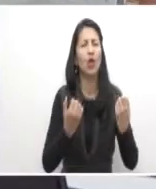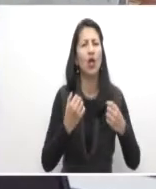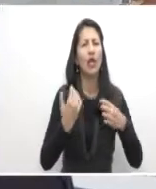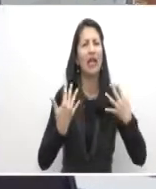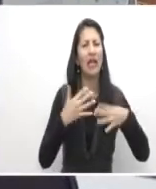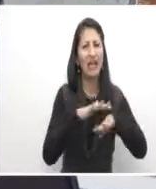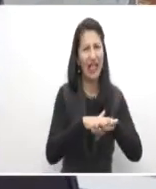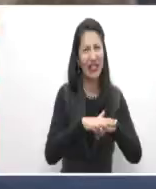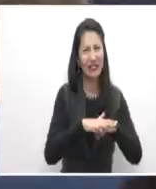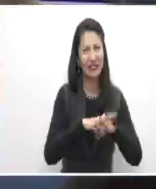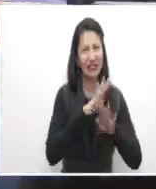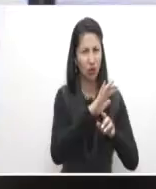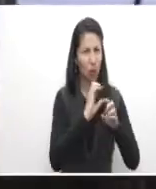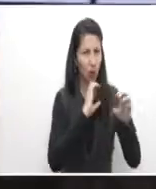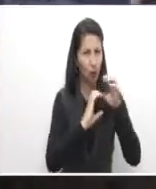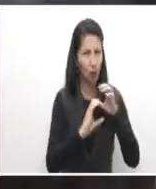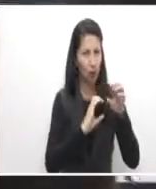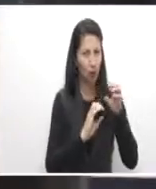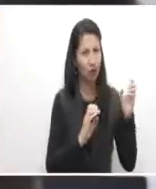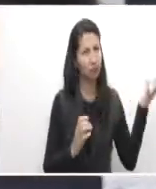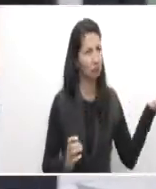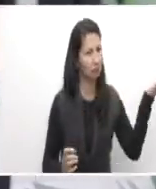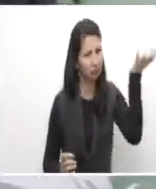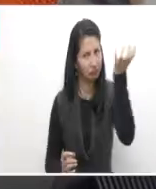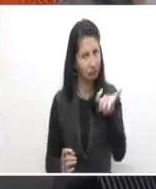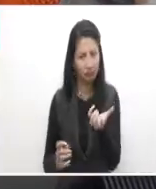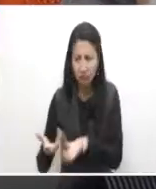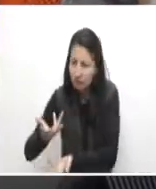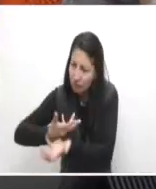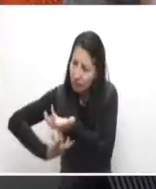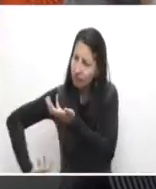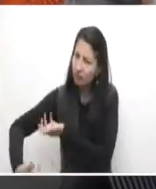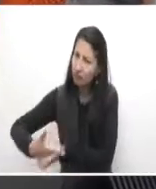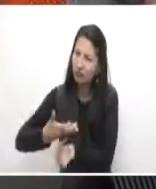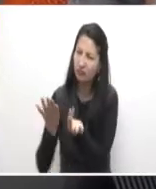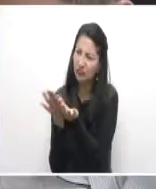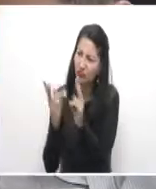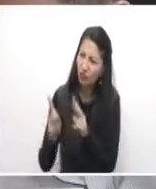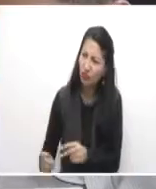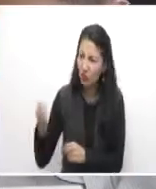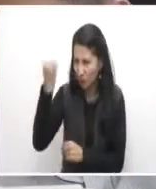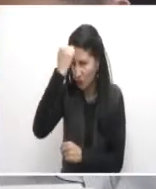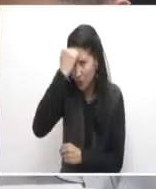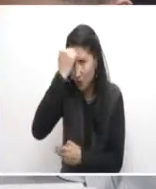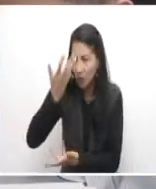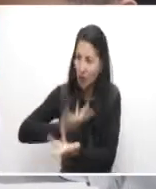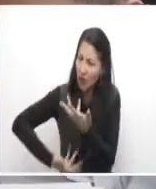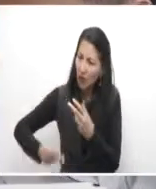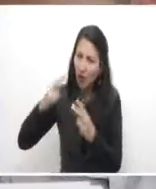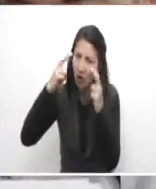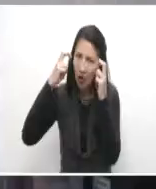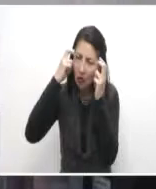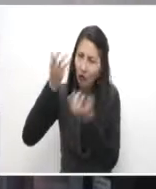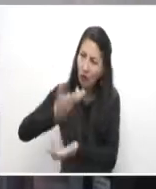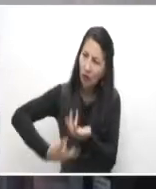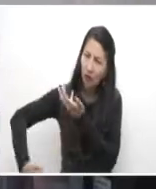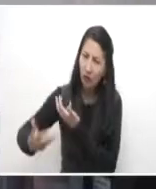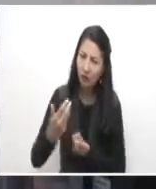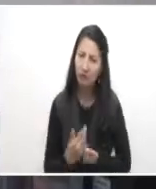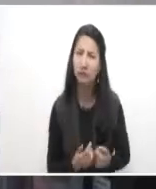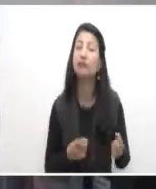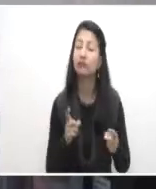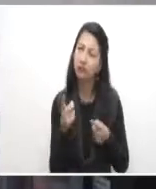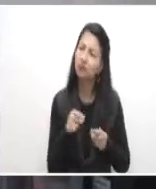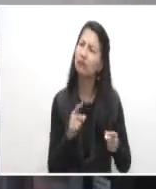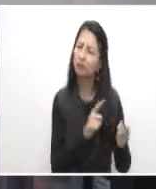Santa Fe College de la Florida afianzan sus conocimientos con aprendices e instructores Sena. Normalmente, los Estados Unidos llegan a